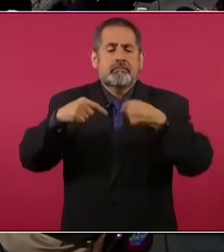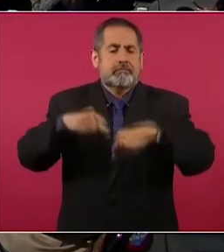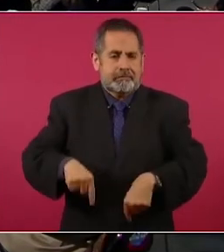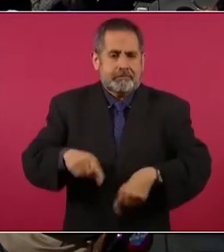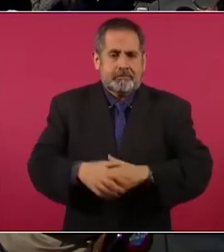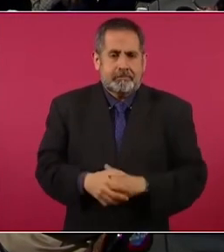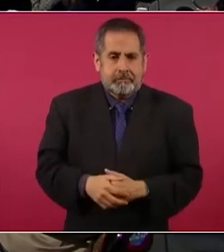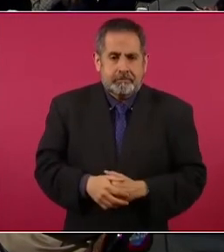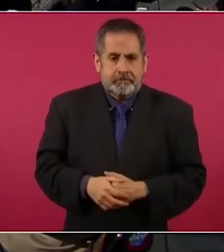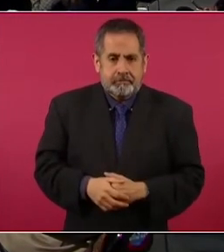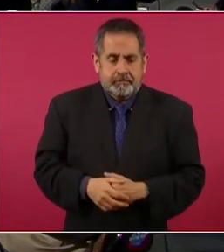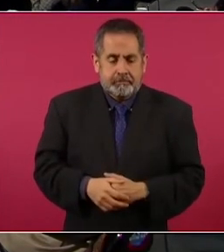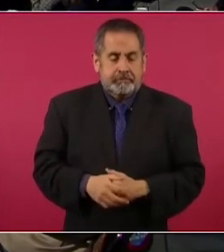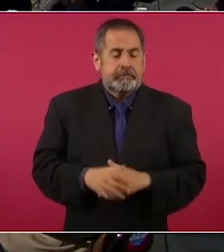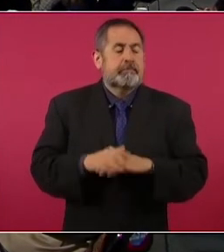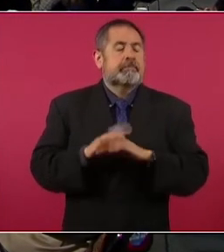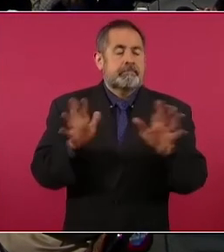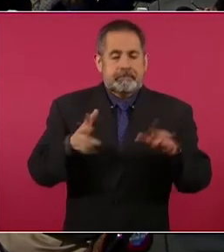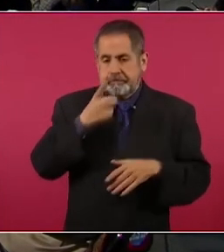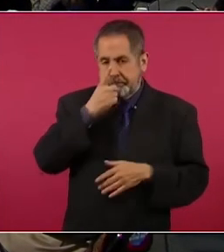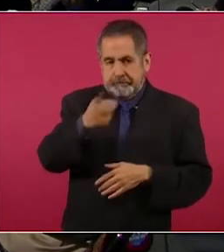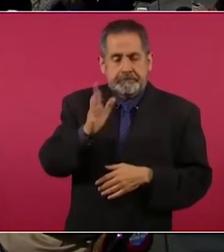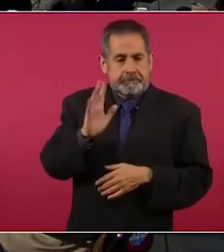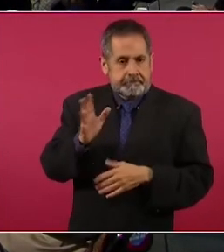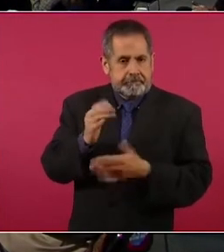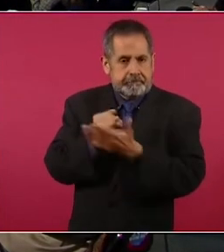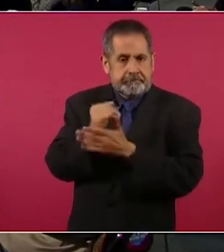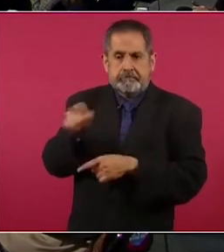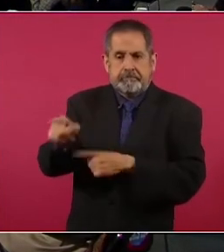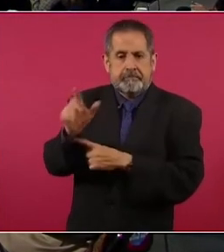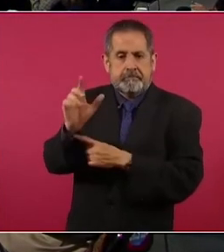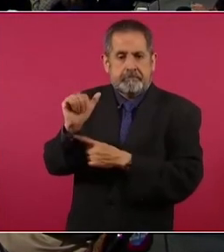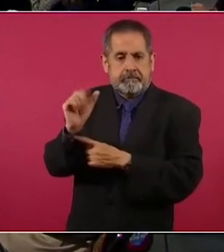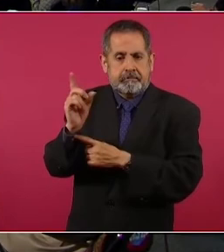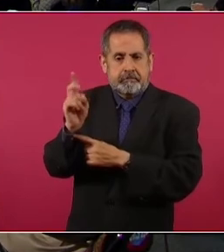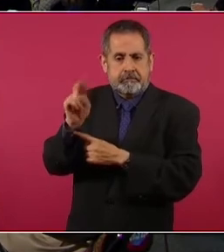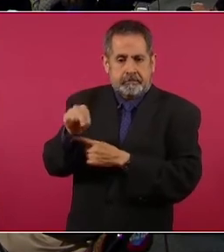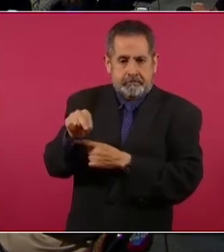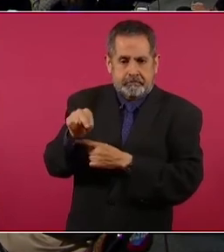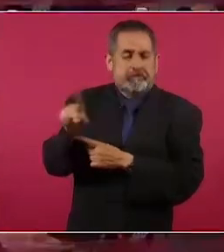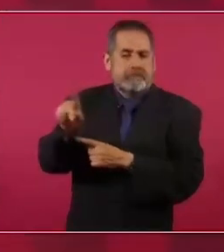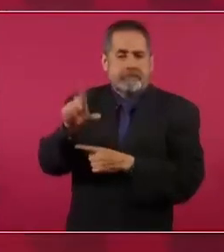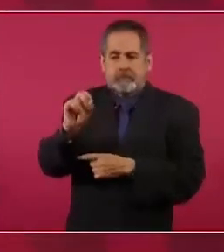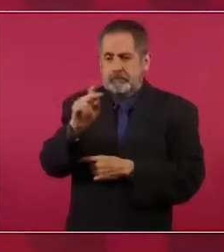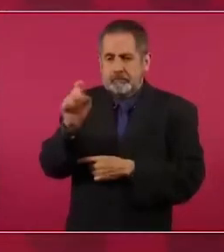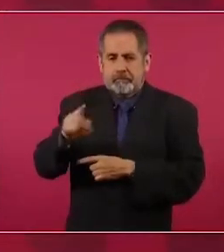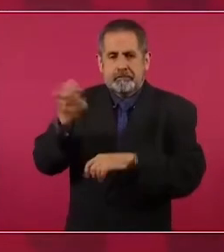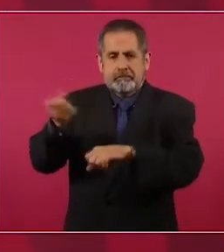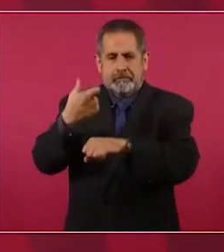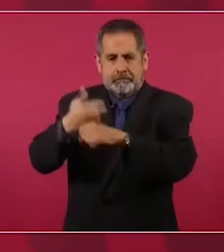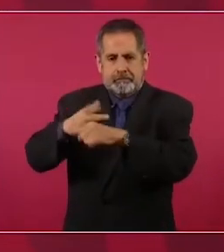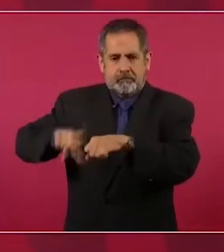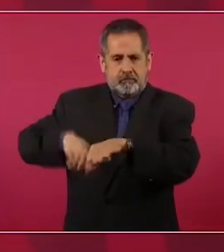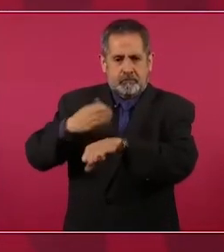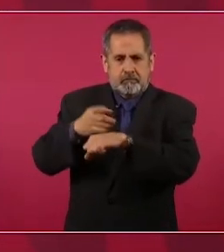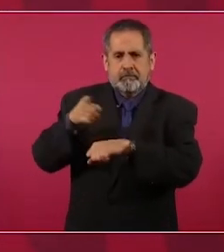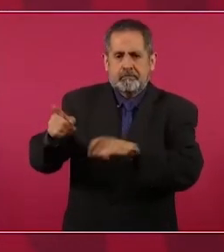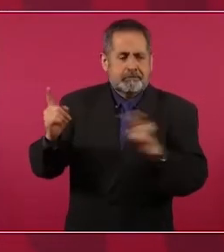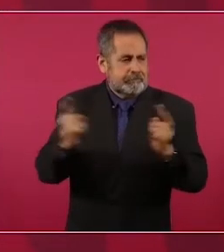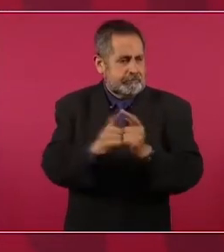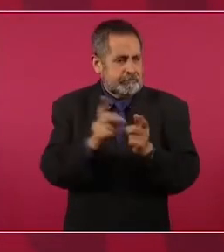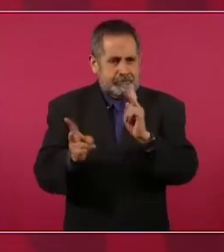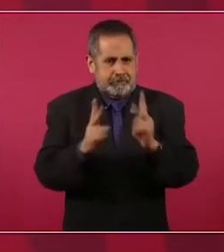Lo va a recibir Adán Augusto López Hernández, secretario de Gobernación. Es que